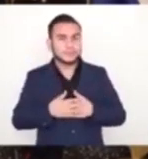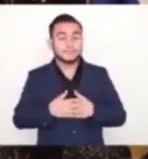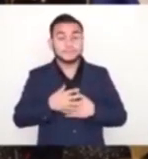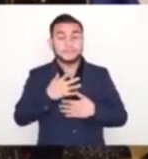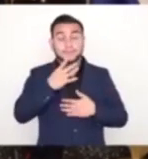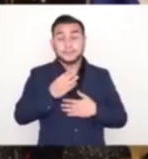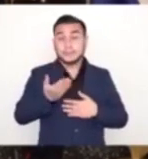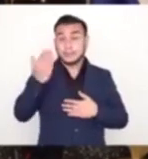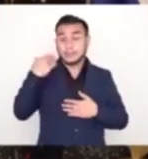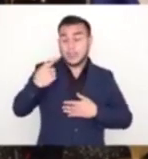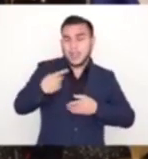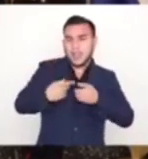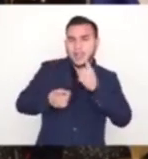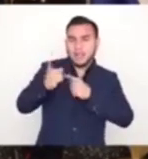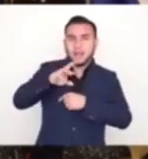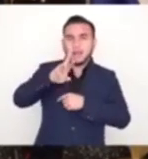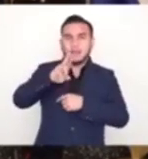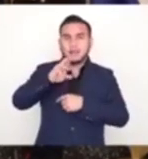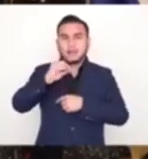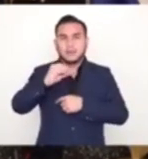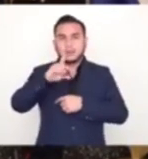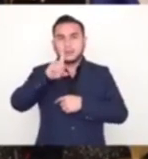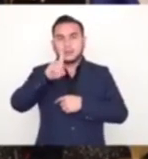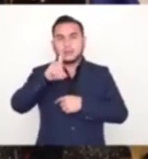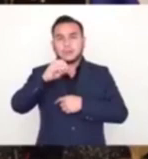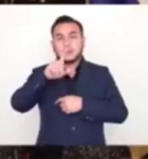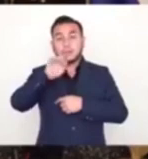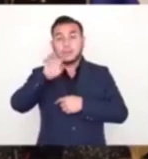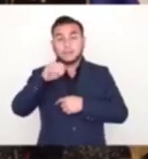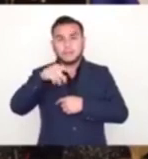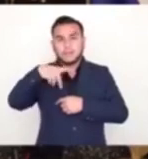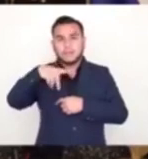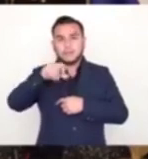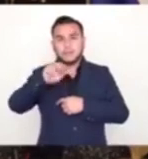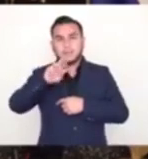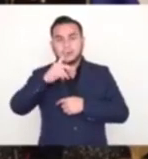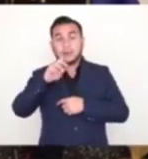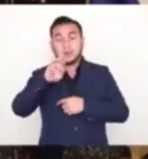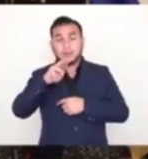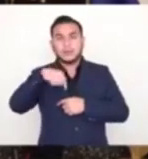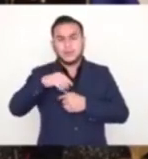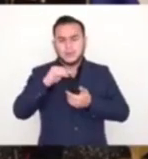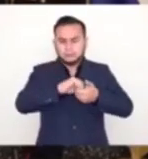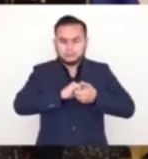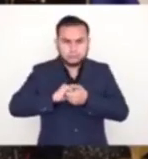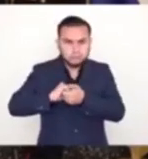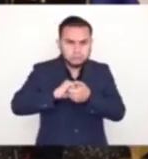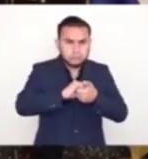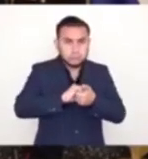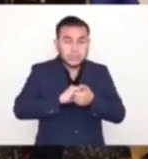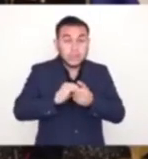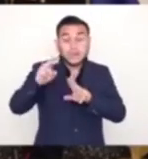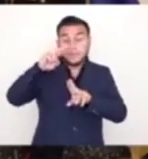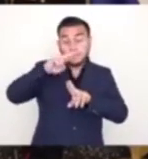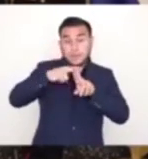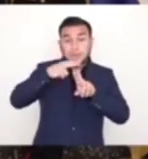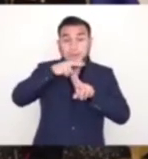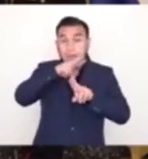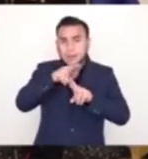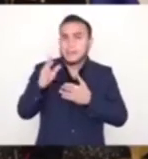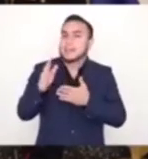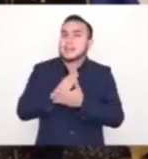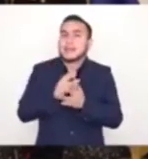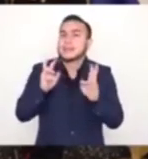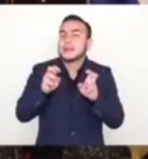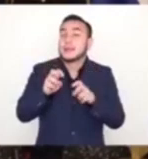Obviamente antes sí atacaban a Rodolfo Parker, no lo dudo, pero ahora que ya están en la alianza Arena Frente contra el gobierno, pues ahora ya ni mencionaron